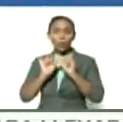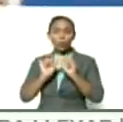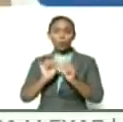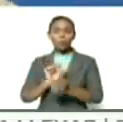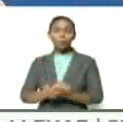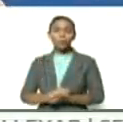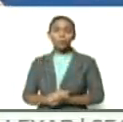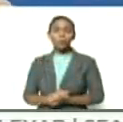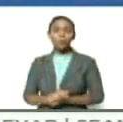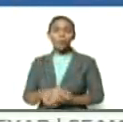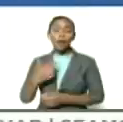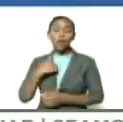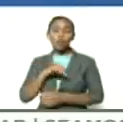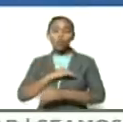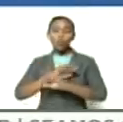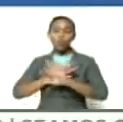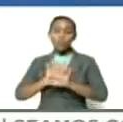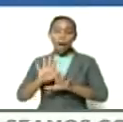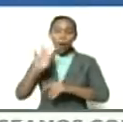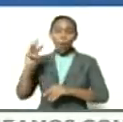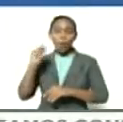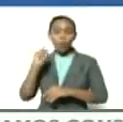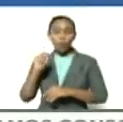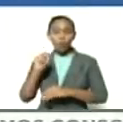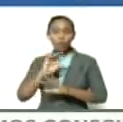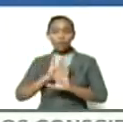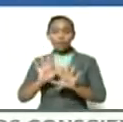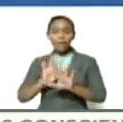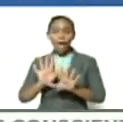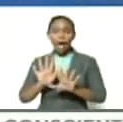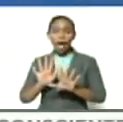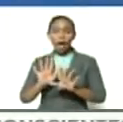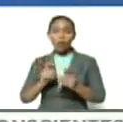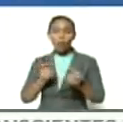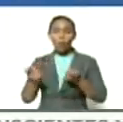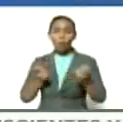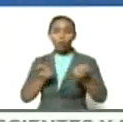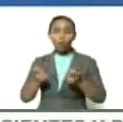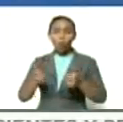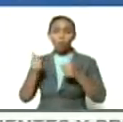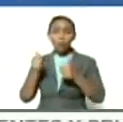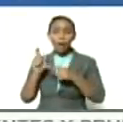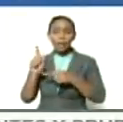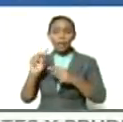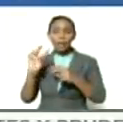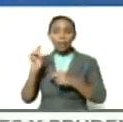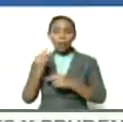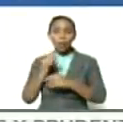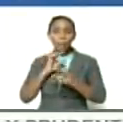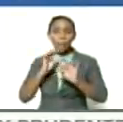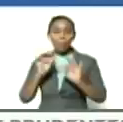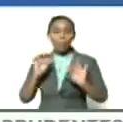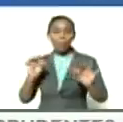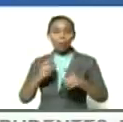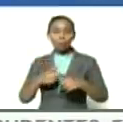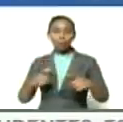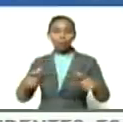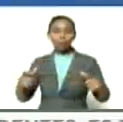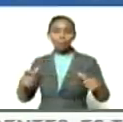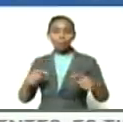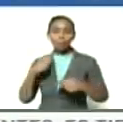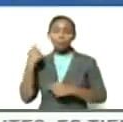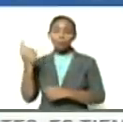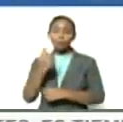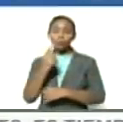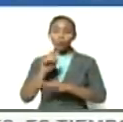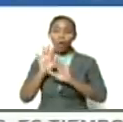que nosotros ya para junio tengamos controlada esta segunda ola y solo